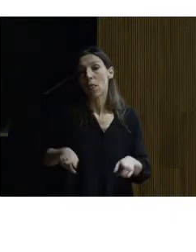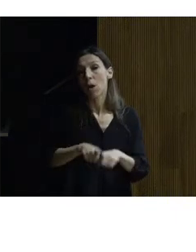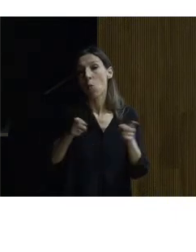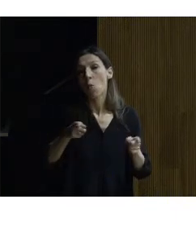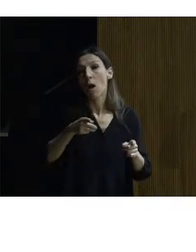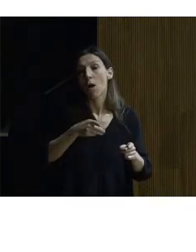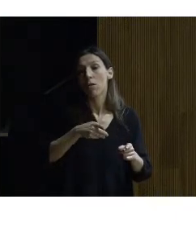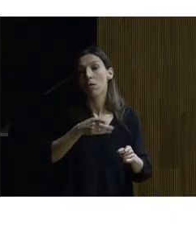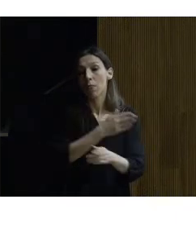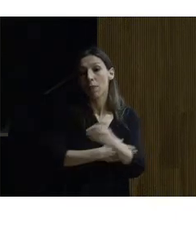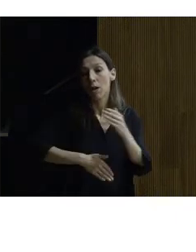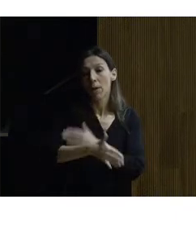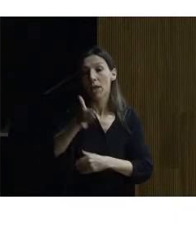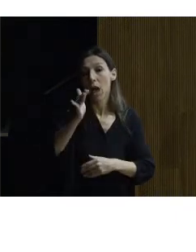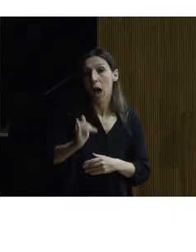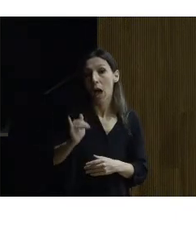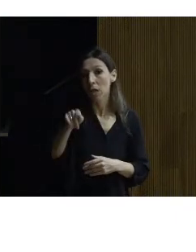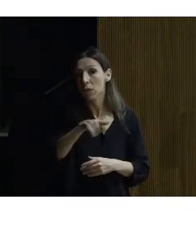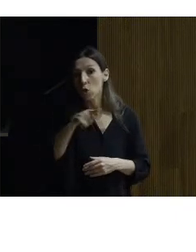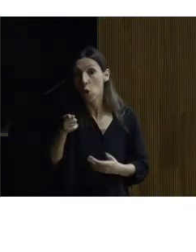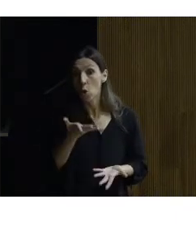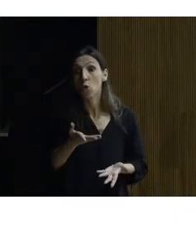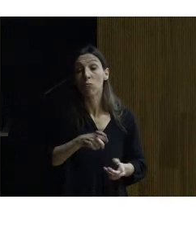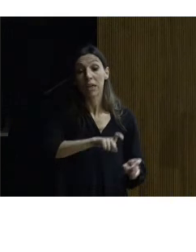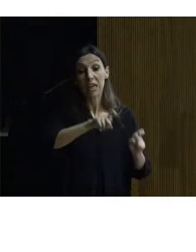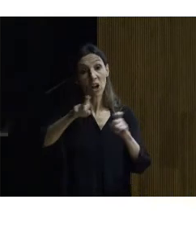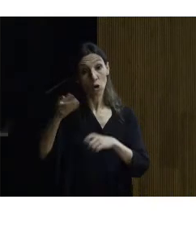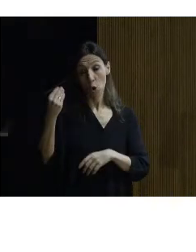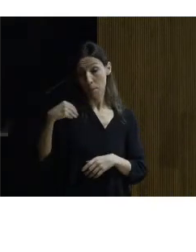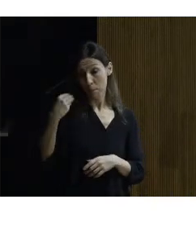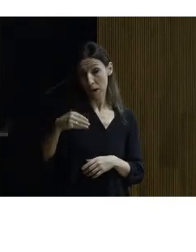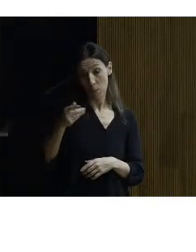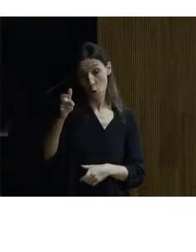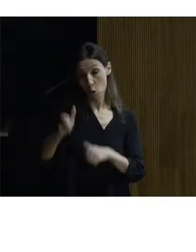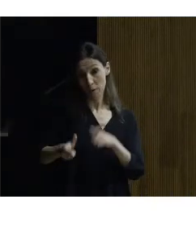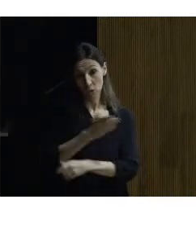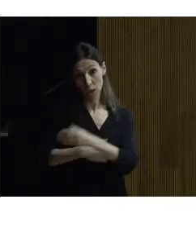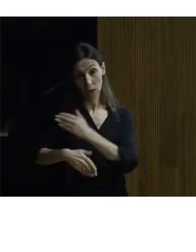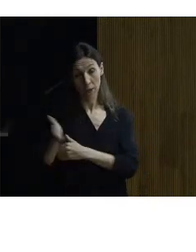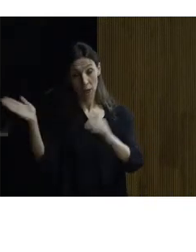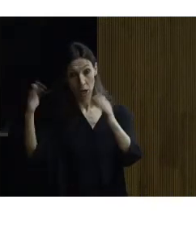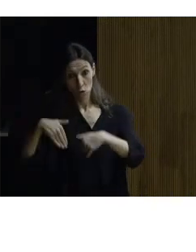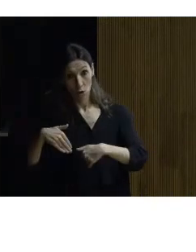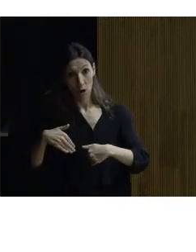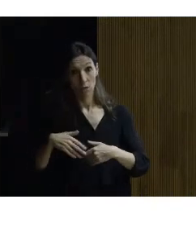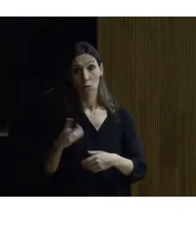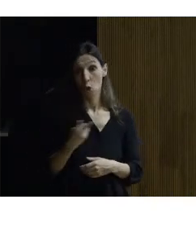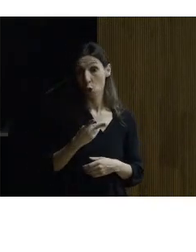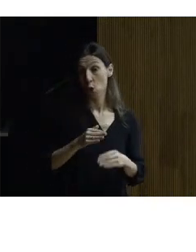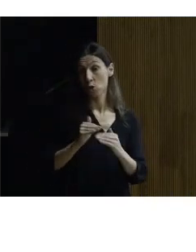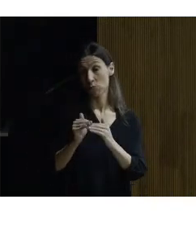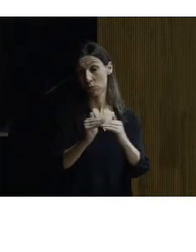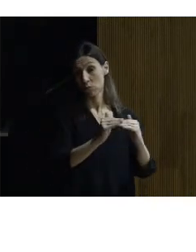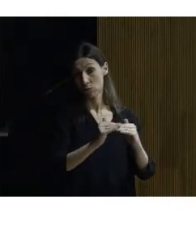a entrar por la misma puerta va a recorrer el mismo itinerario que una persona que visita el edificio se plantean